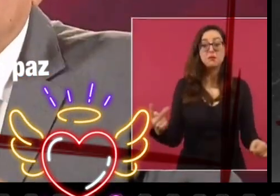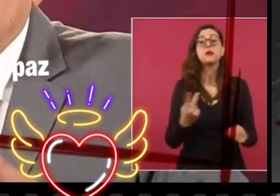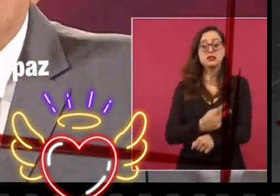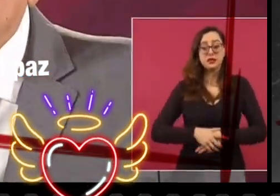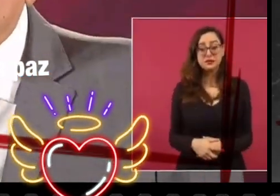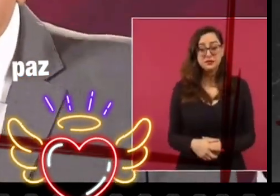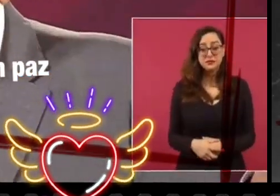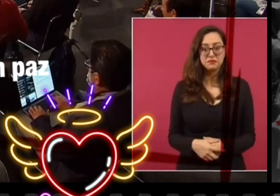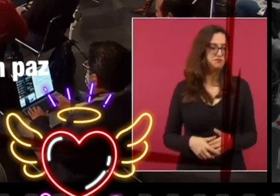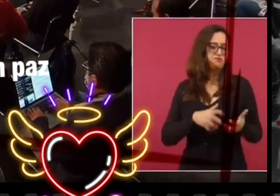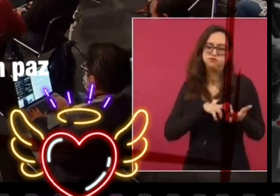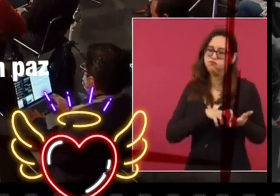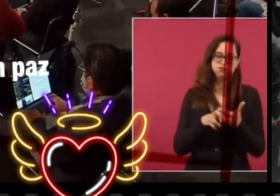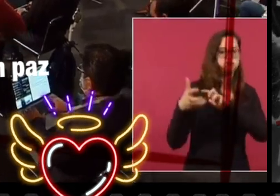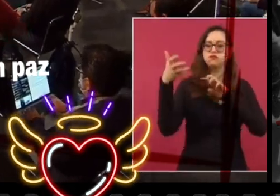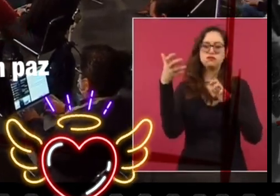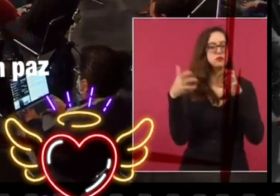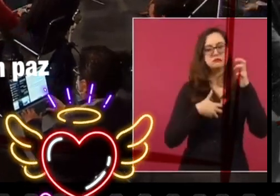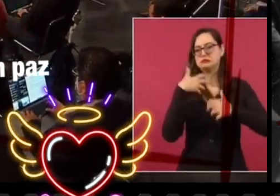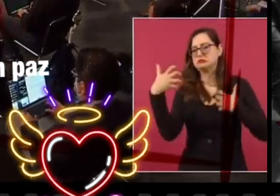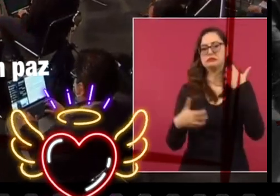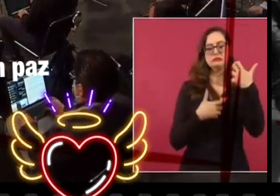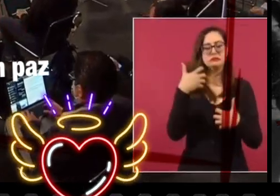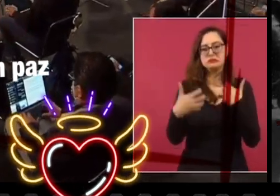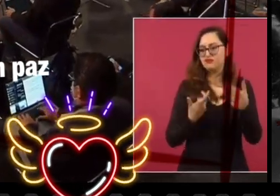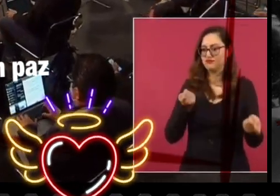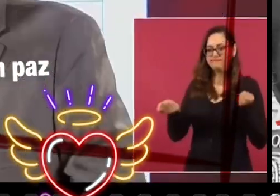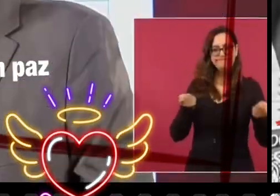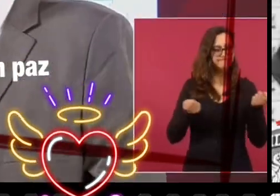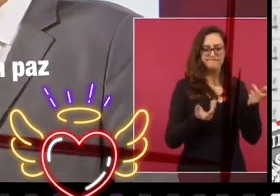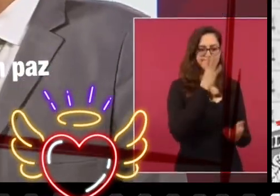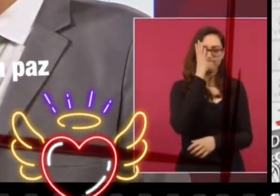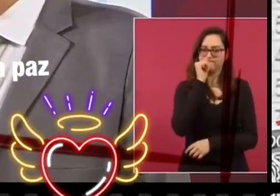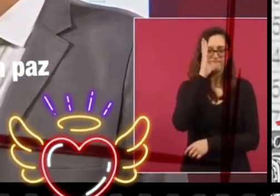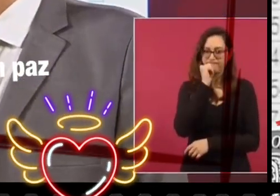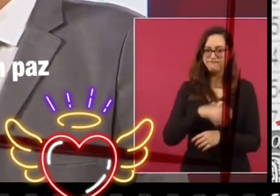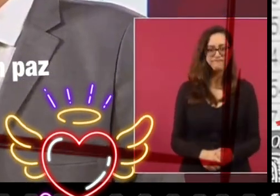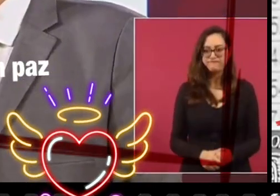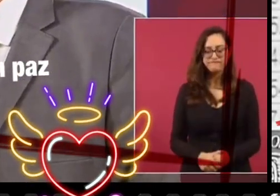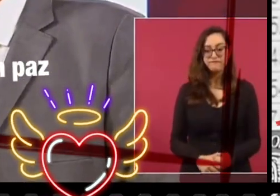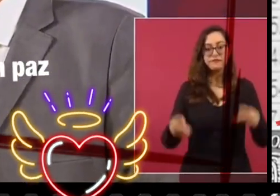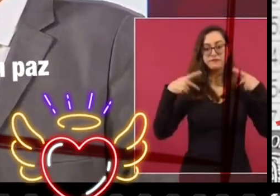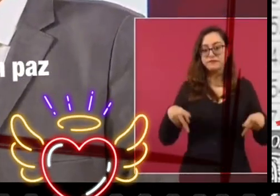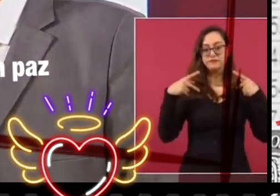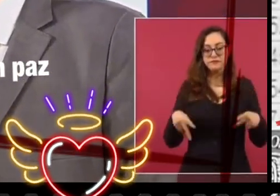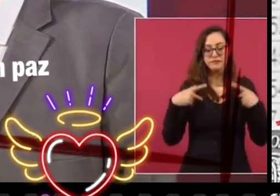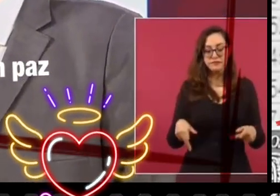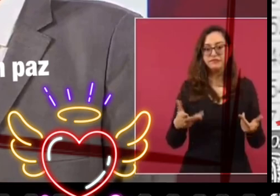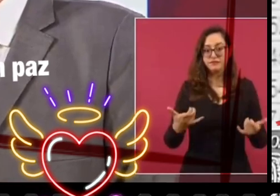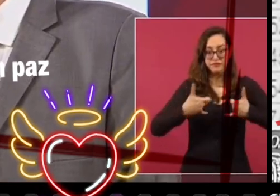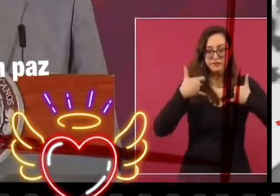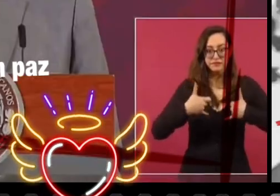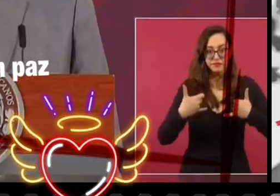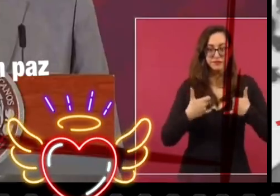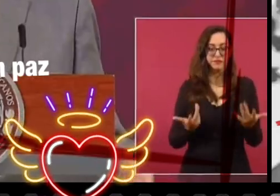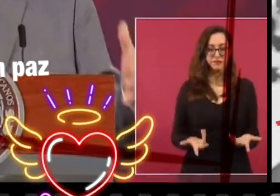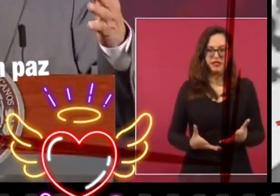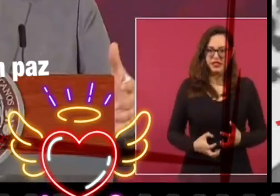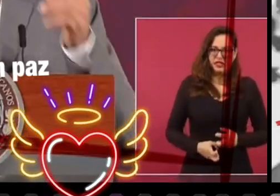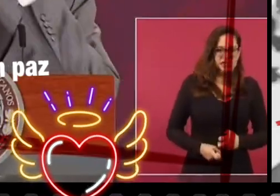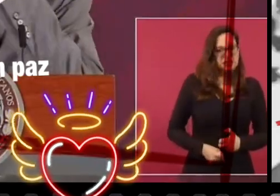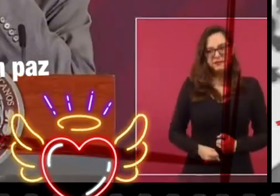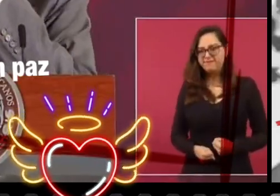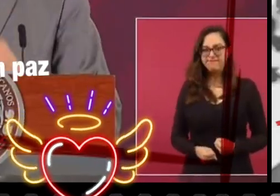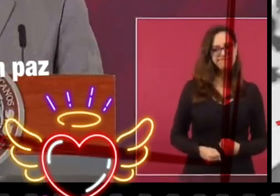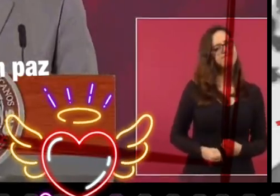Es un país en el desamparo y la gente, en particular los jóvenes, se ven